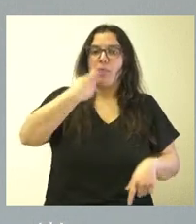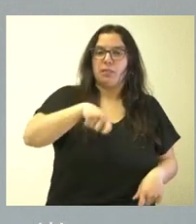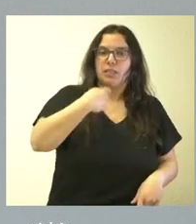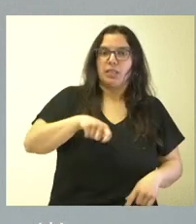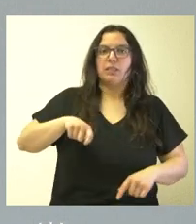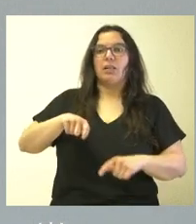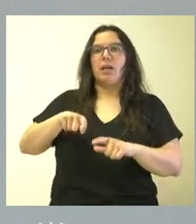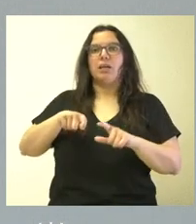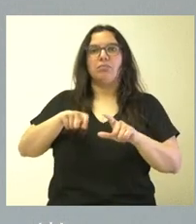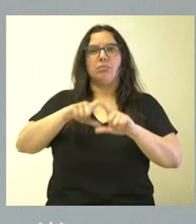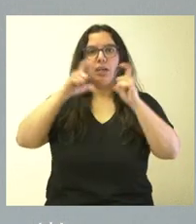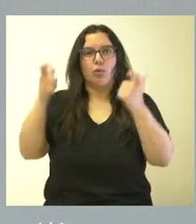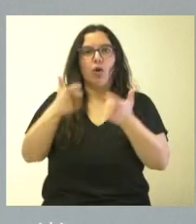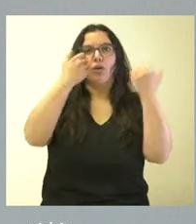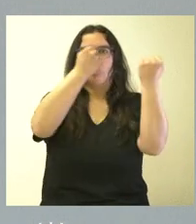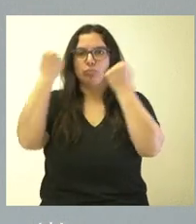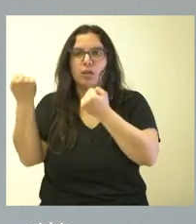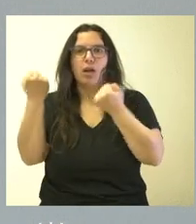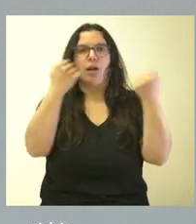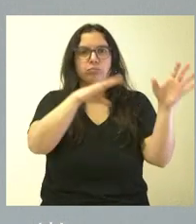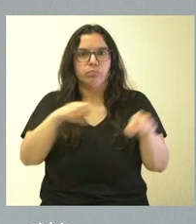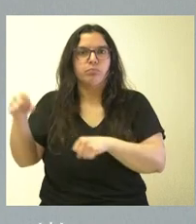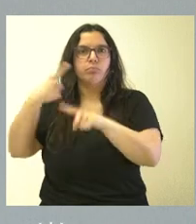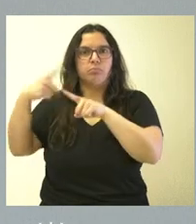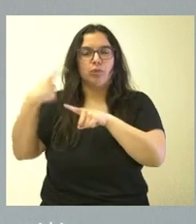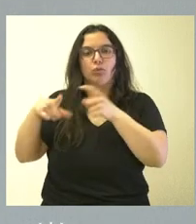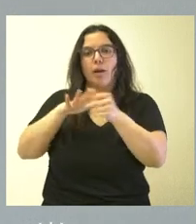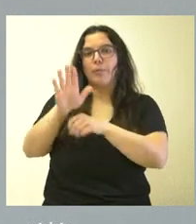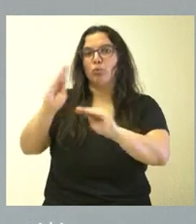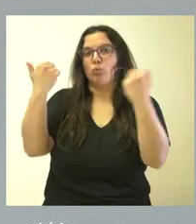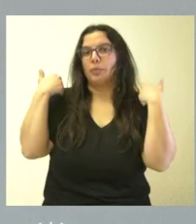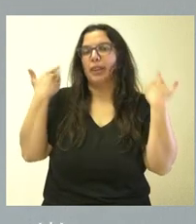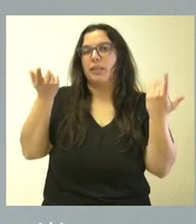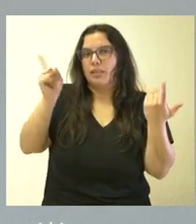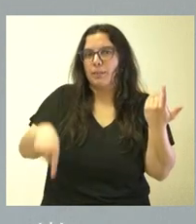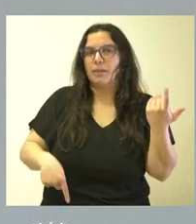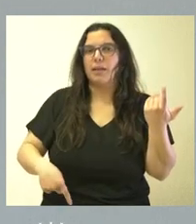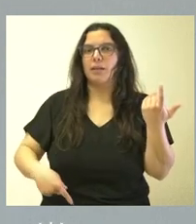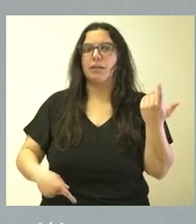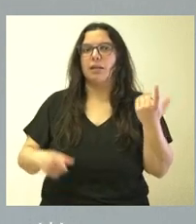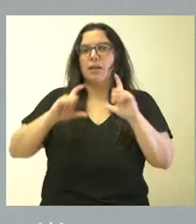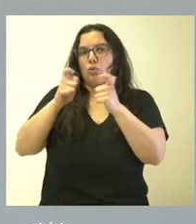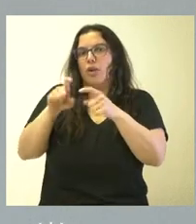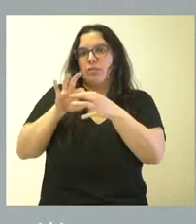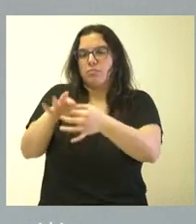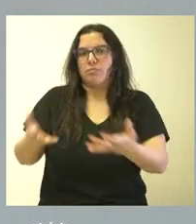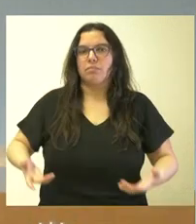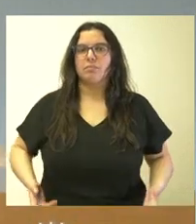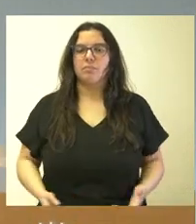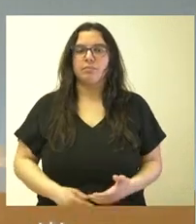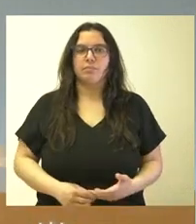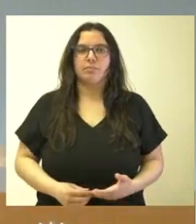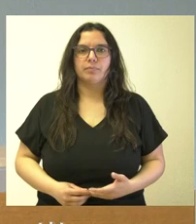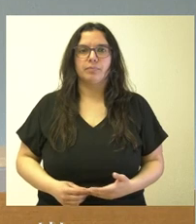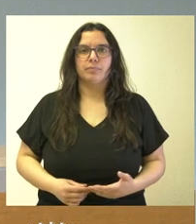tenga una agenda institucional y que, lógicamente, en el ámbito de sus competencias también está este tipo de reuniones. ¿La